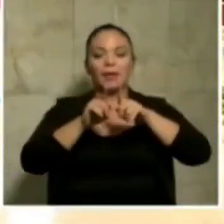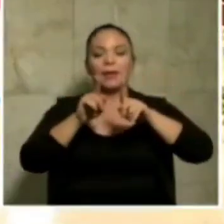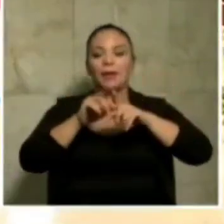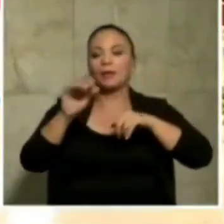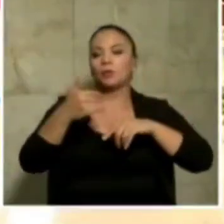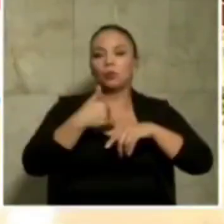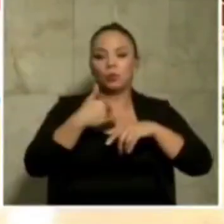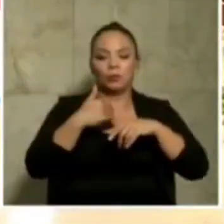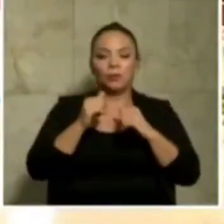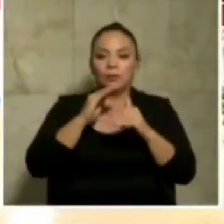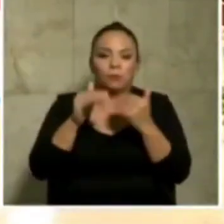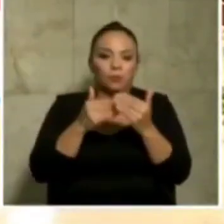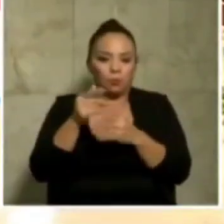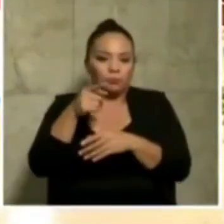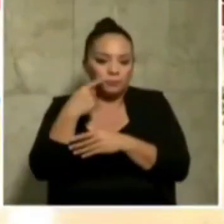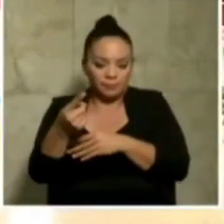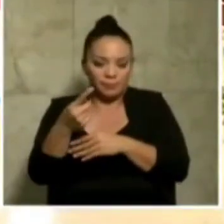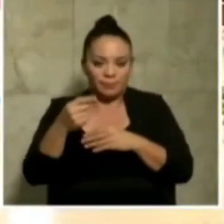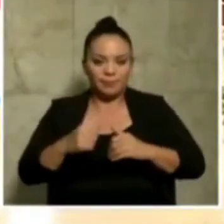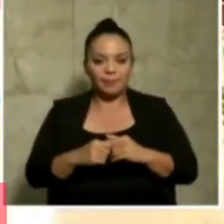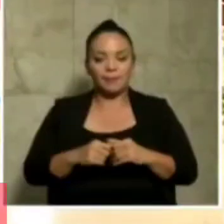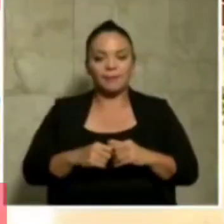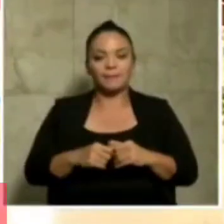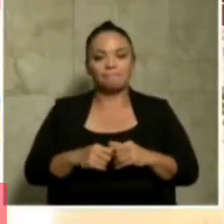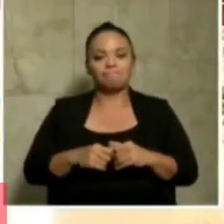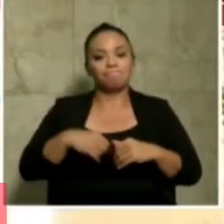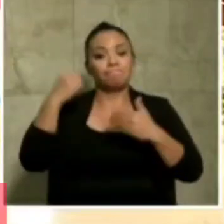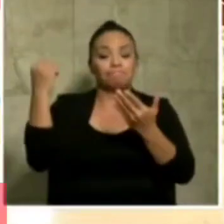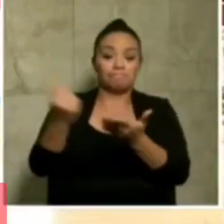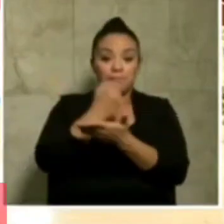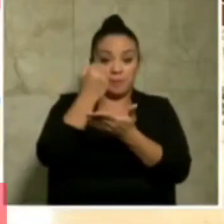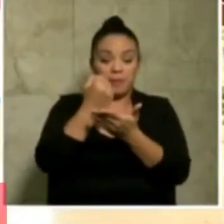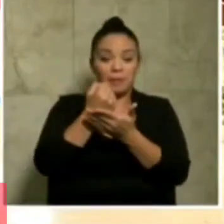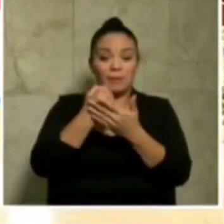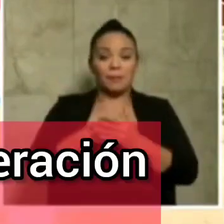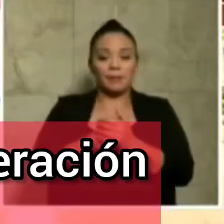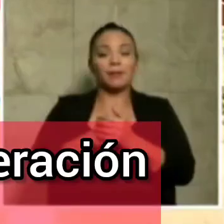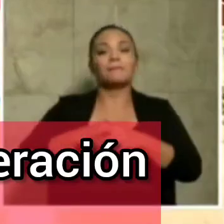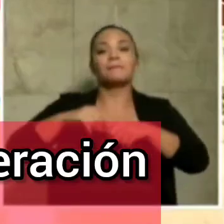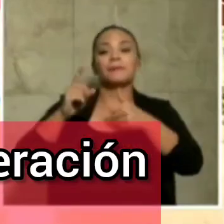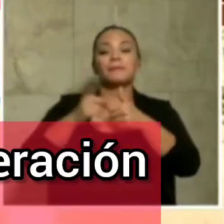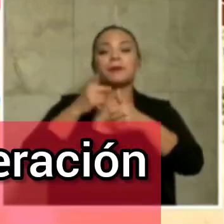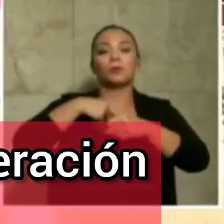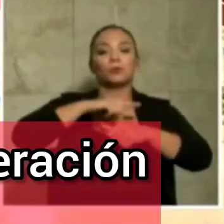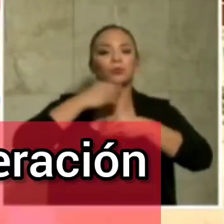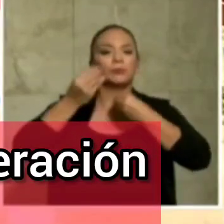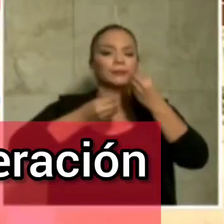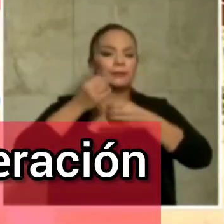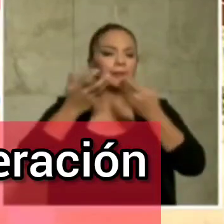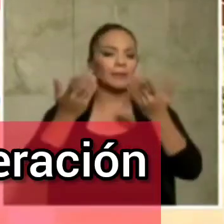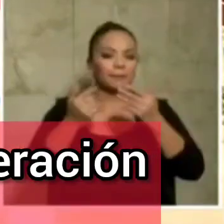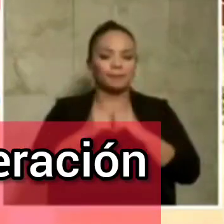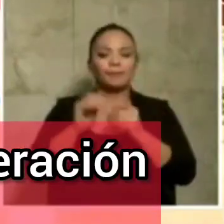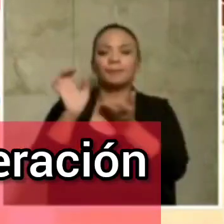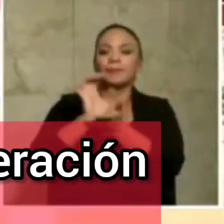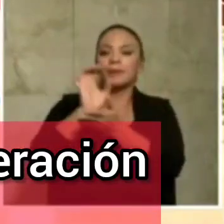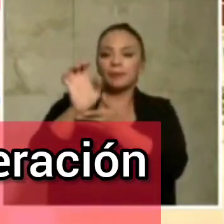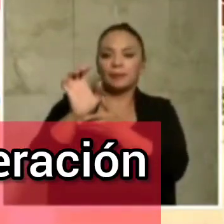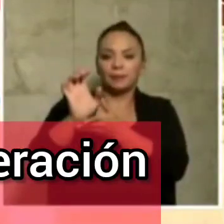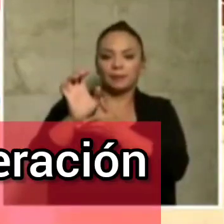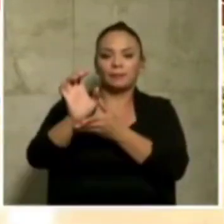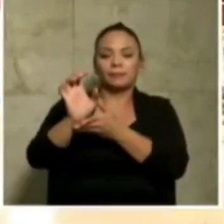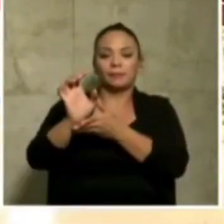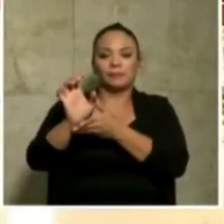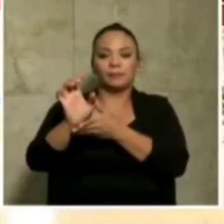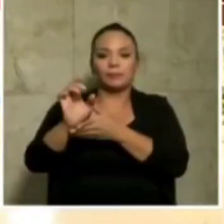tenga todo lo que usted mencionó. Desafortunadamente, lo primero que tenemos que hacer es evitar la generación de